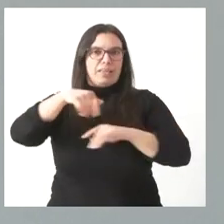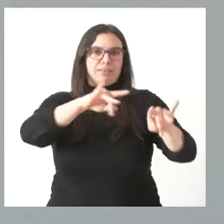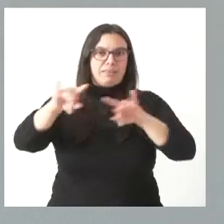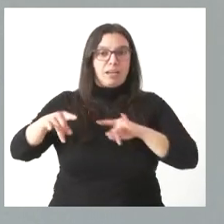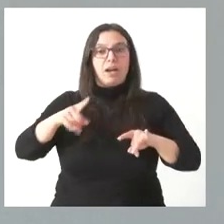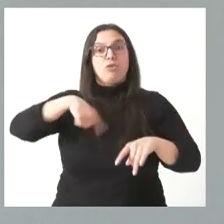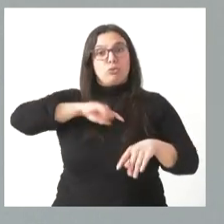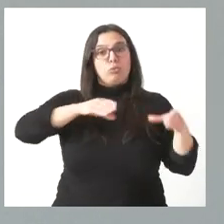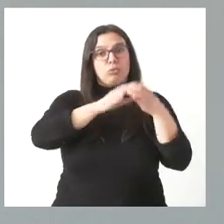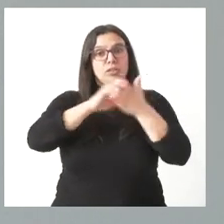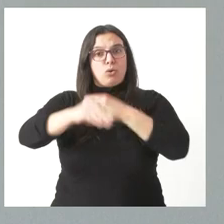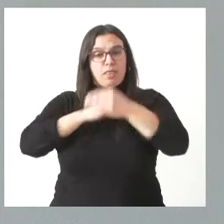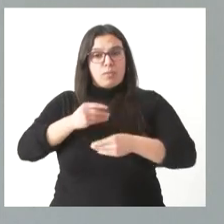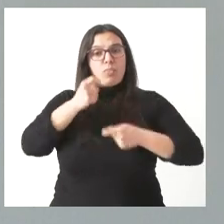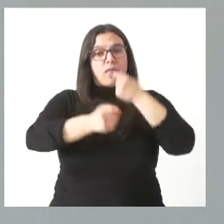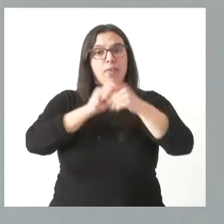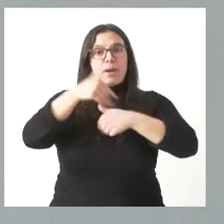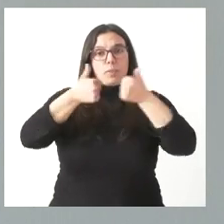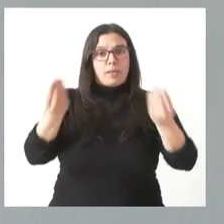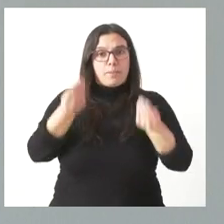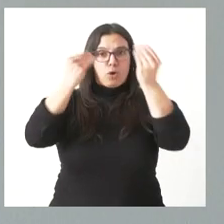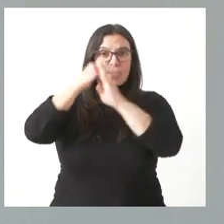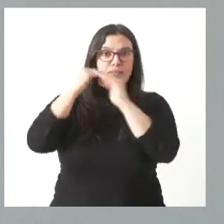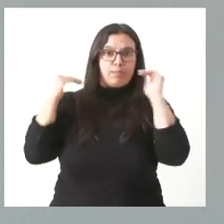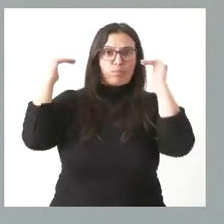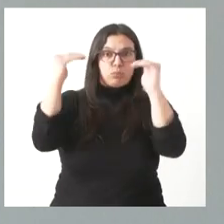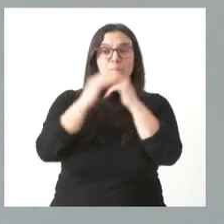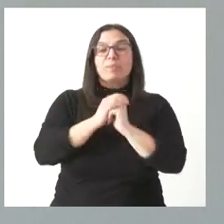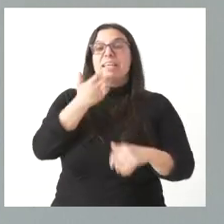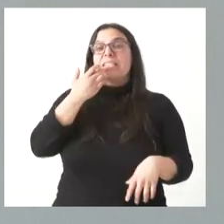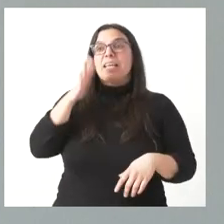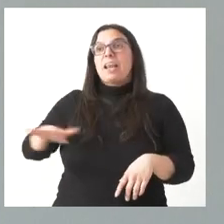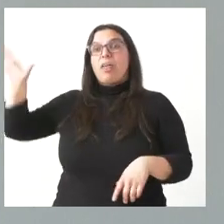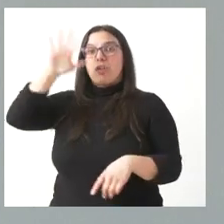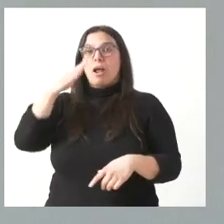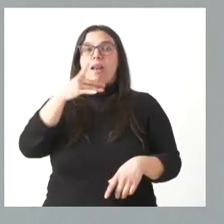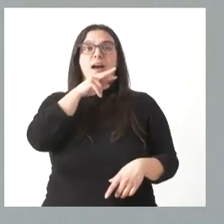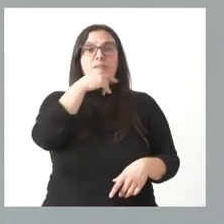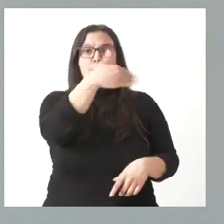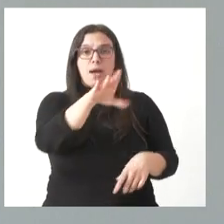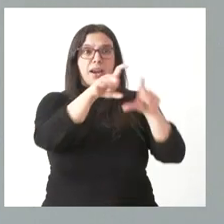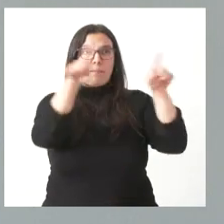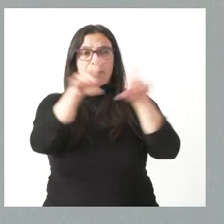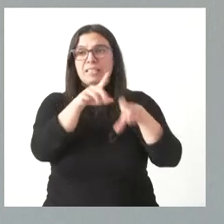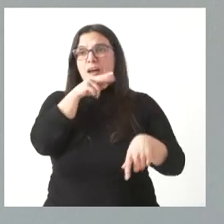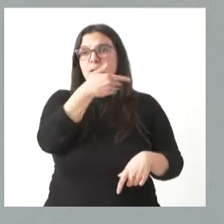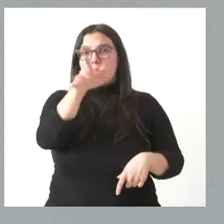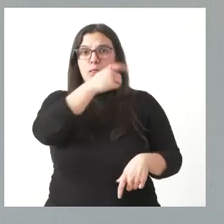que hacemos la Junta de Castilla y León. Si a nivel nacional se dedican a hablar mal de las empresas y de los empresarios y se modifican